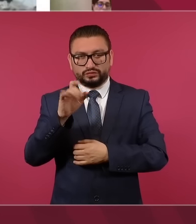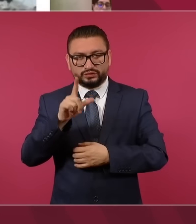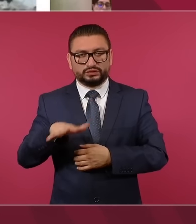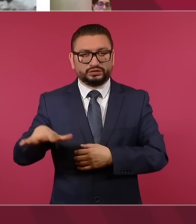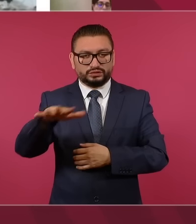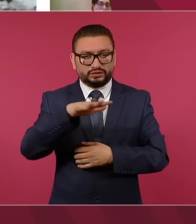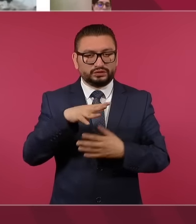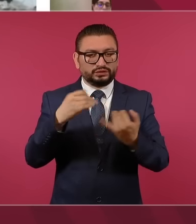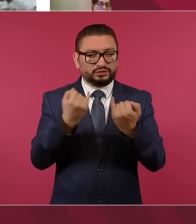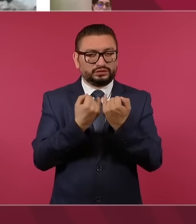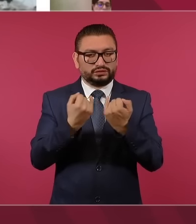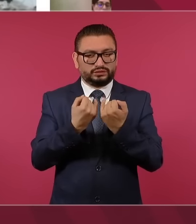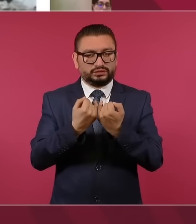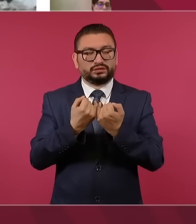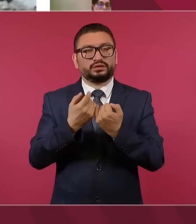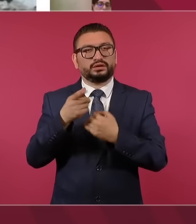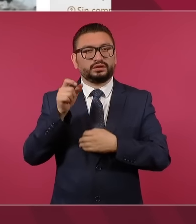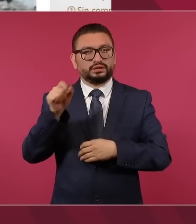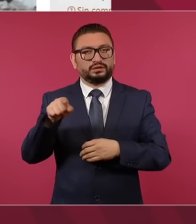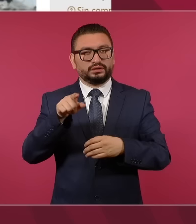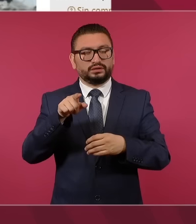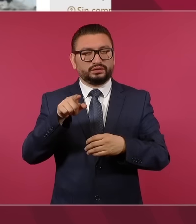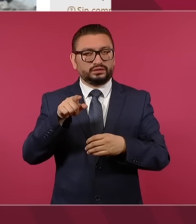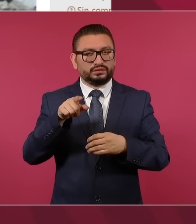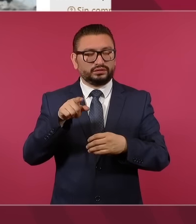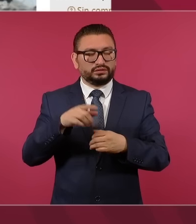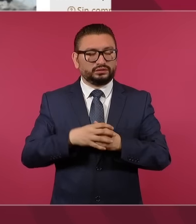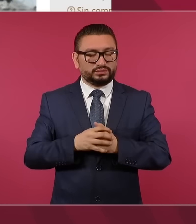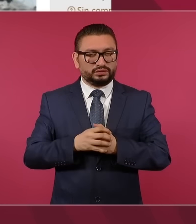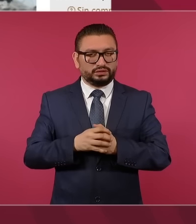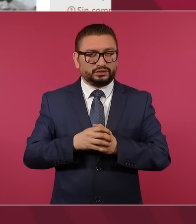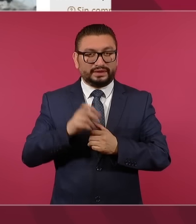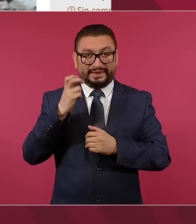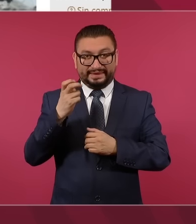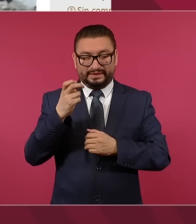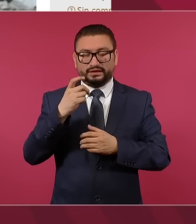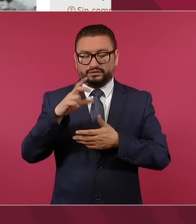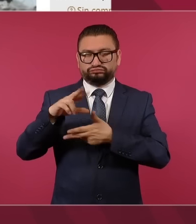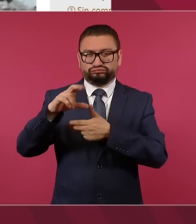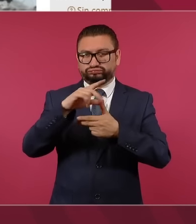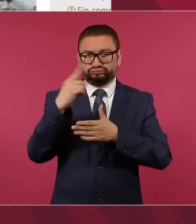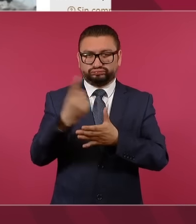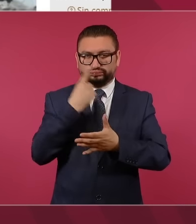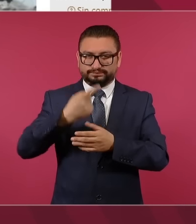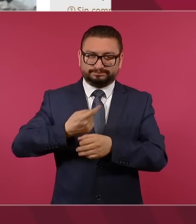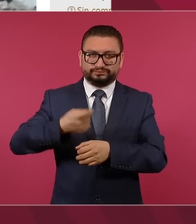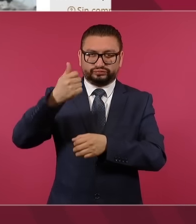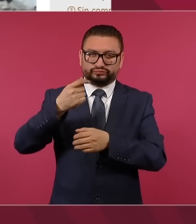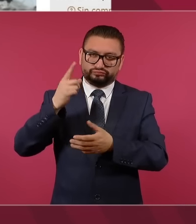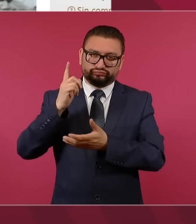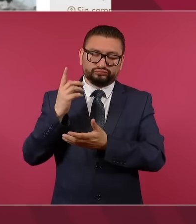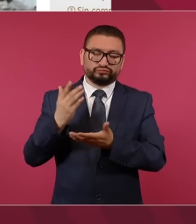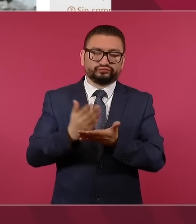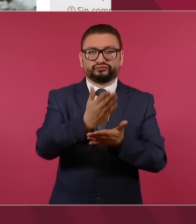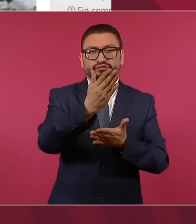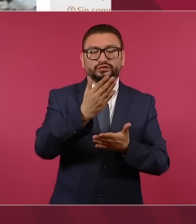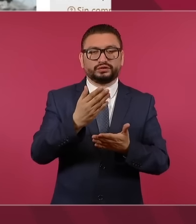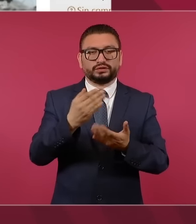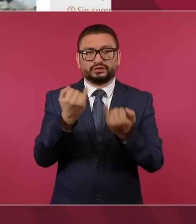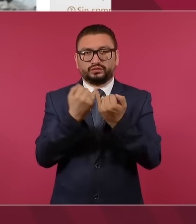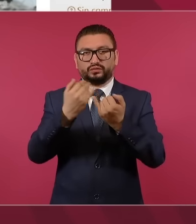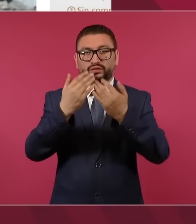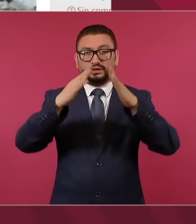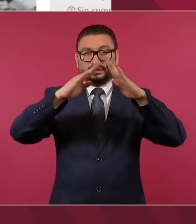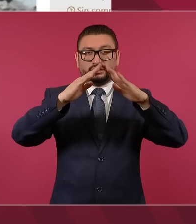la colita de Cozumel, incluso es por donde pasa primero el ojo del huracán y algunas caídas pocas